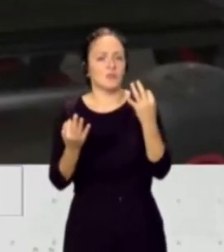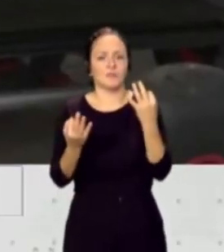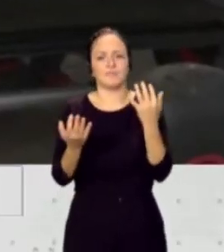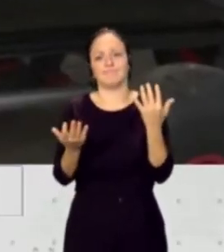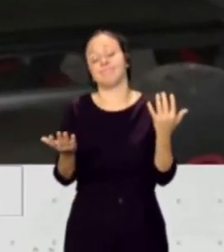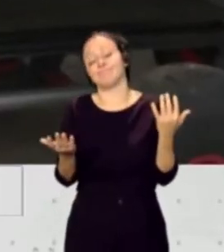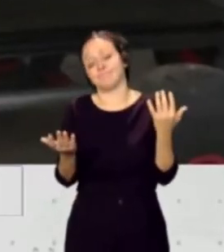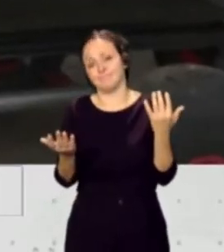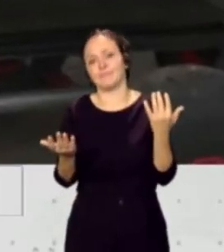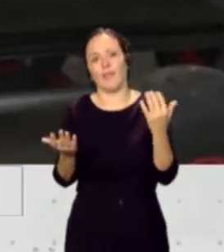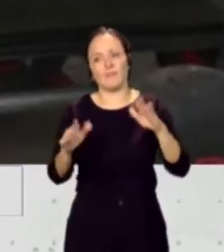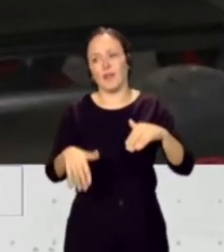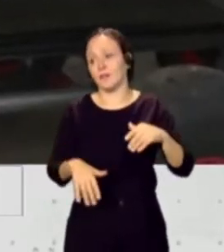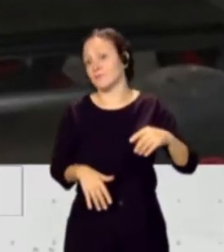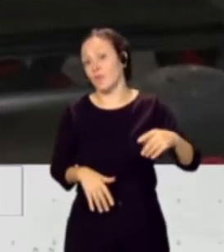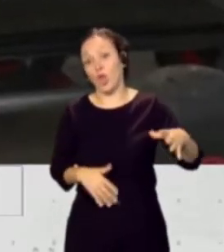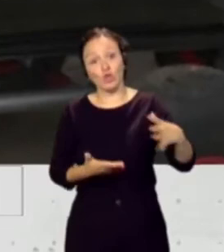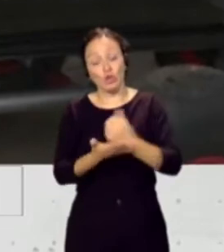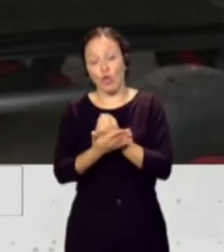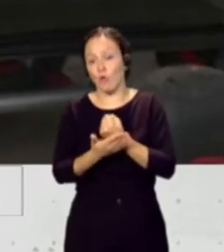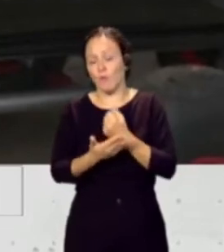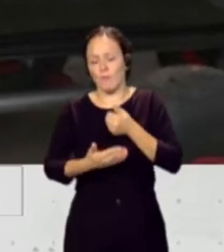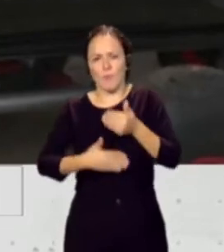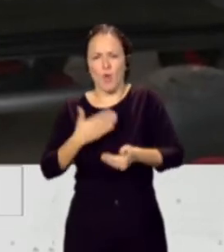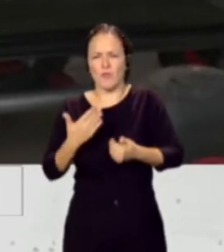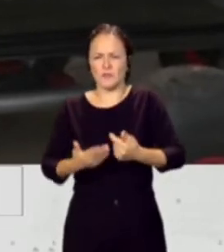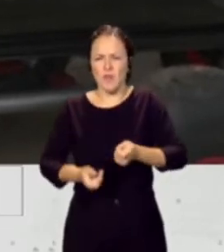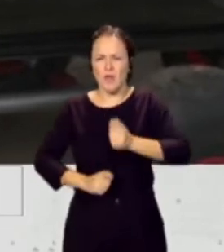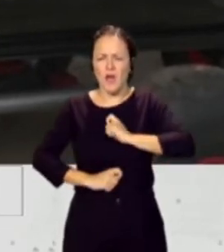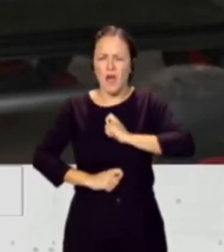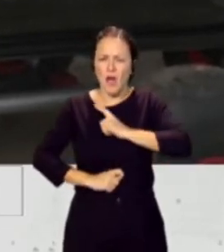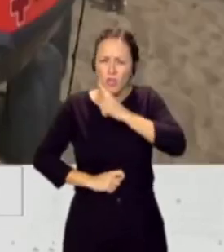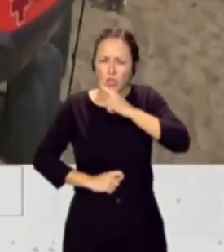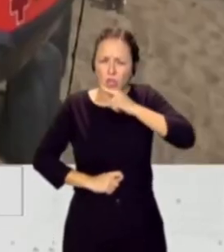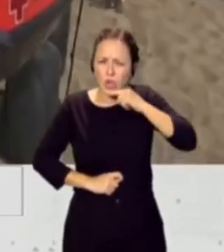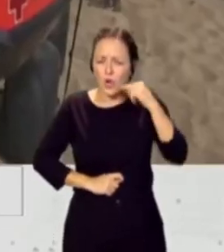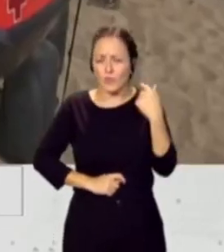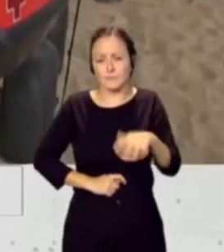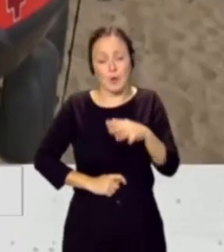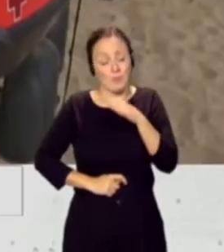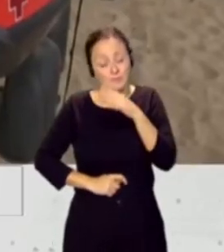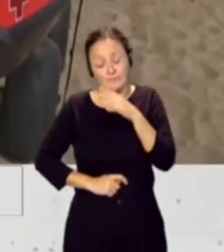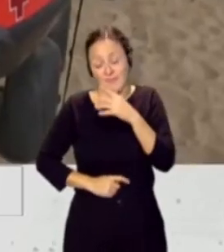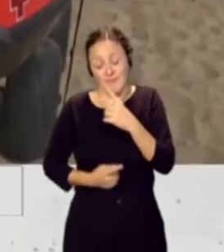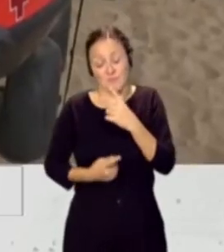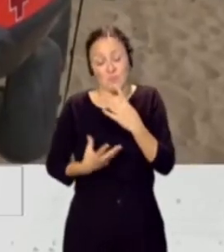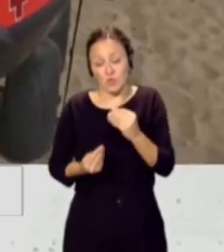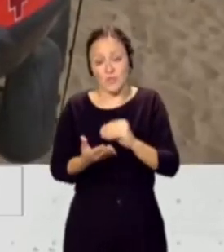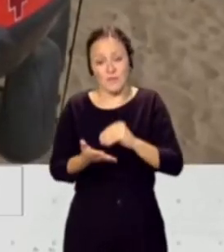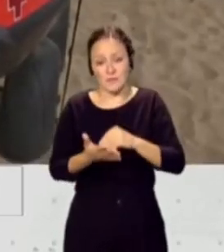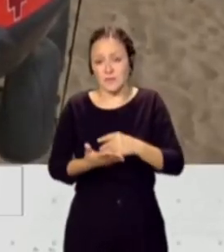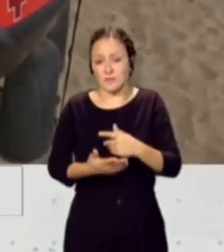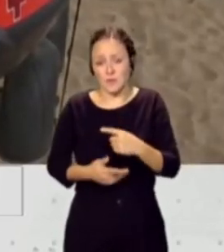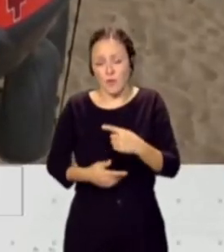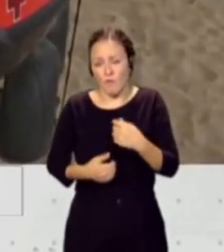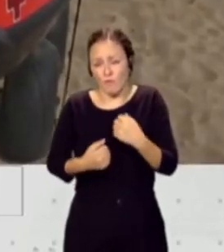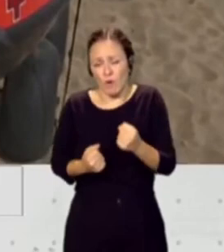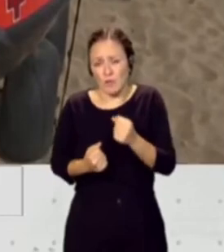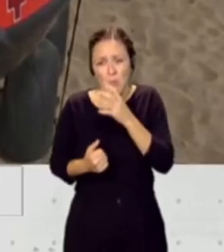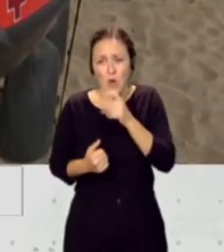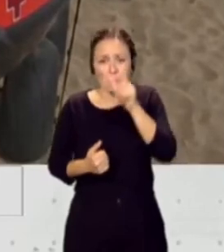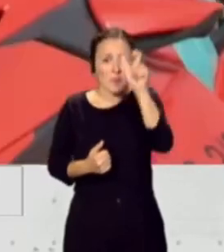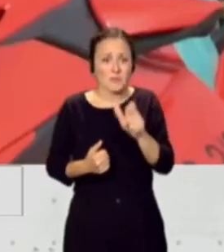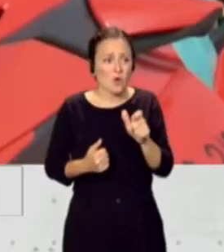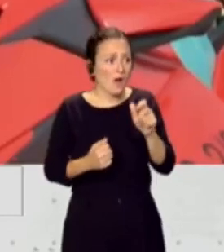y vivimos todo ese proceso del duelo que muchas veces es infernal, sobre todo cuando no localizamos el cuerpo del ser